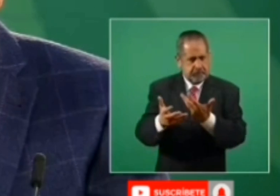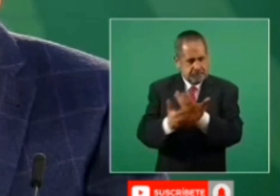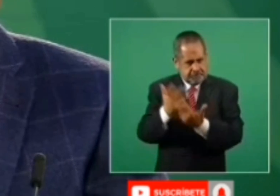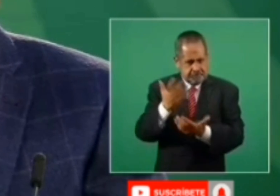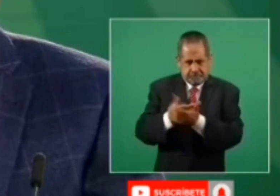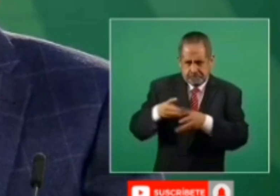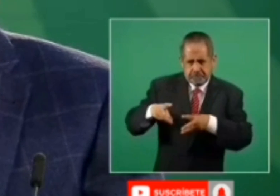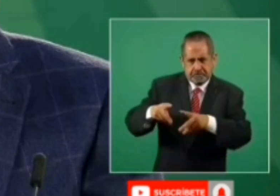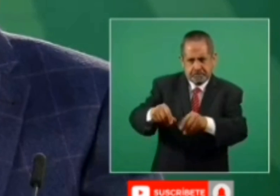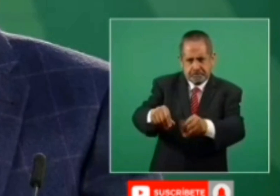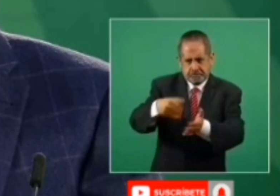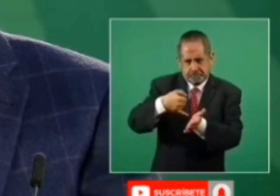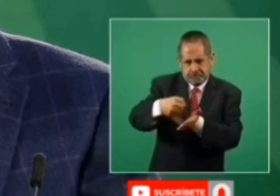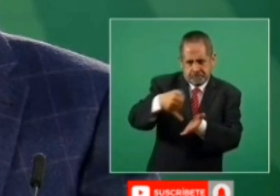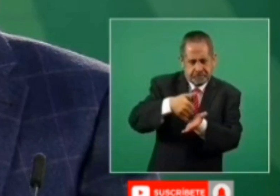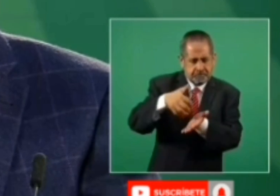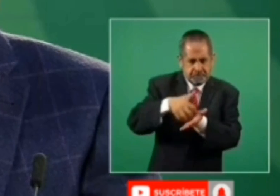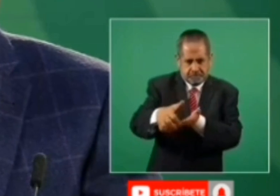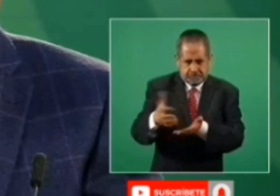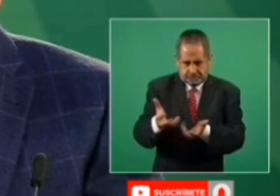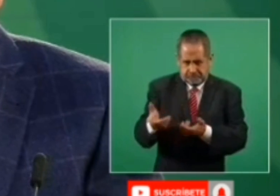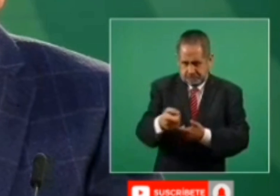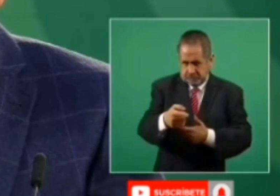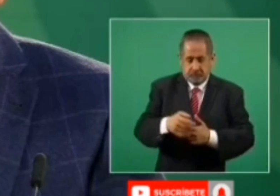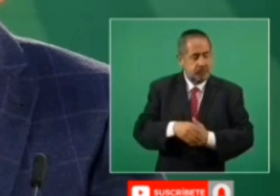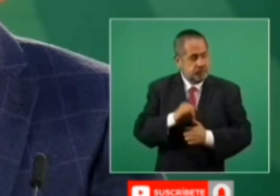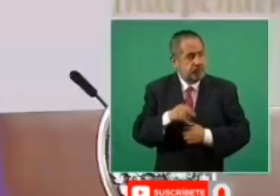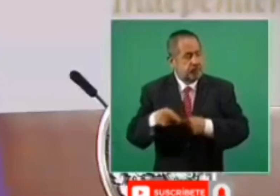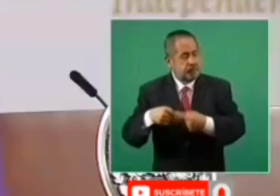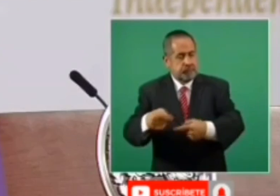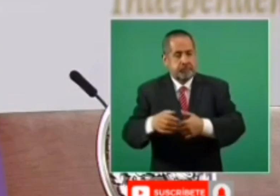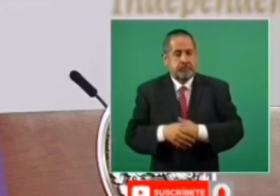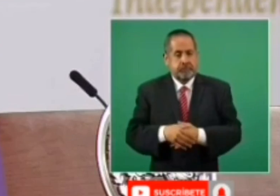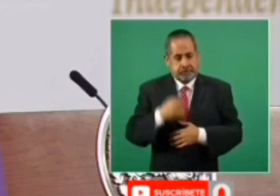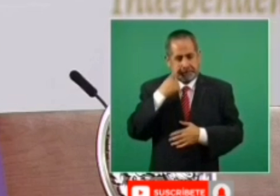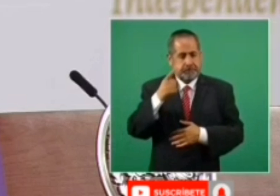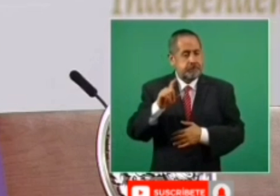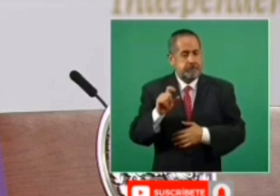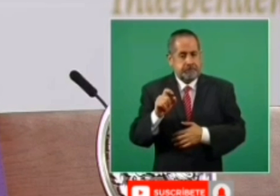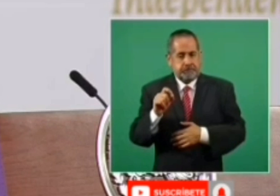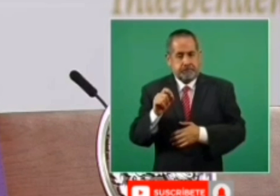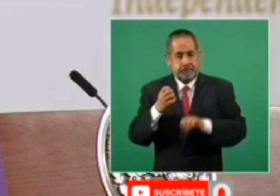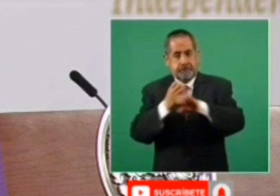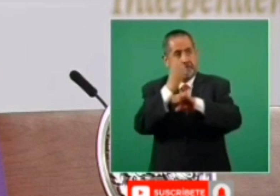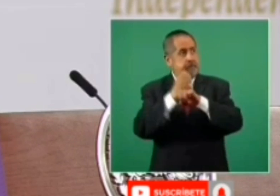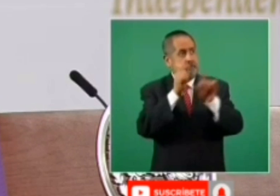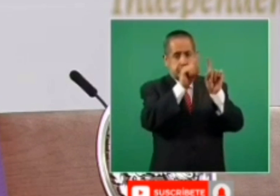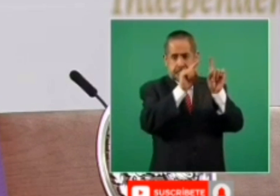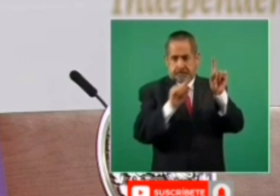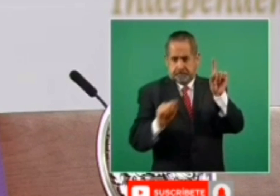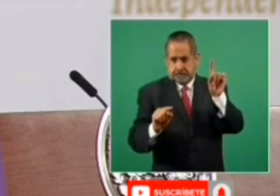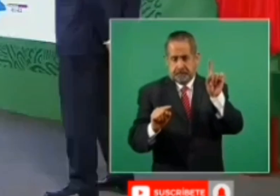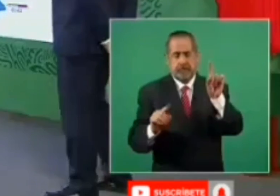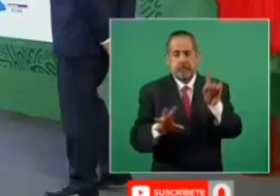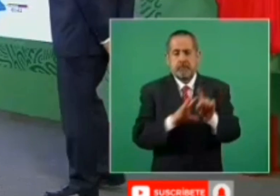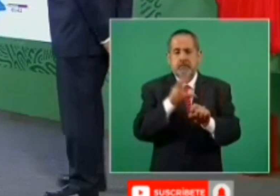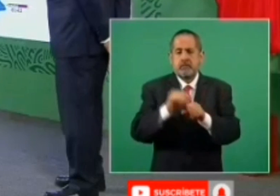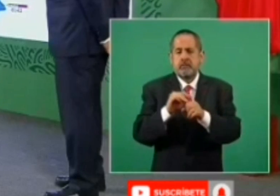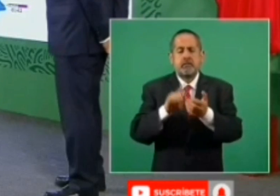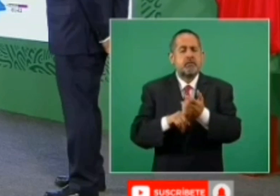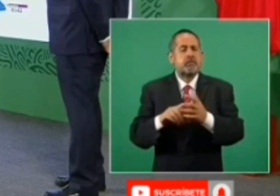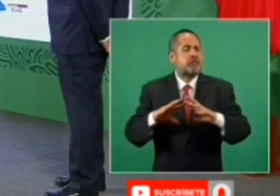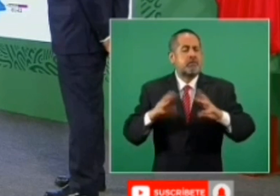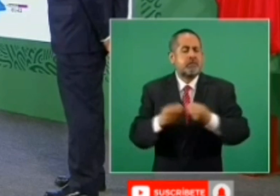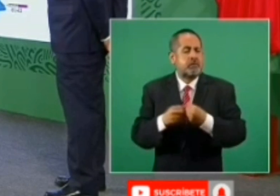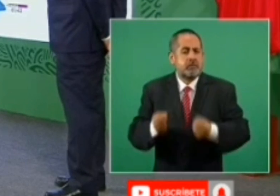sus comunidades. Como les comentaba, estamos en 20 estados de nuestro país. El programa Sembrando Vida tiene un